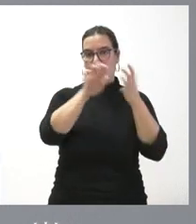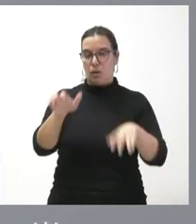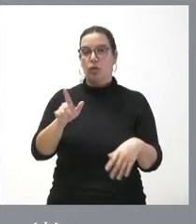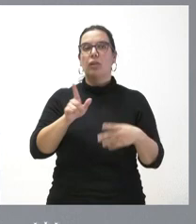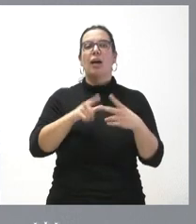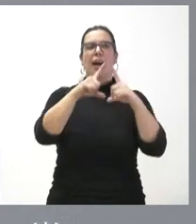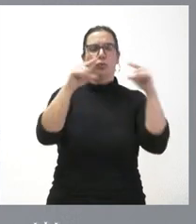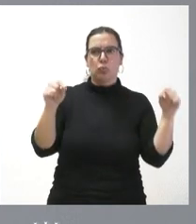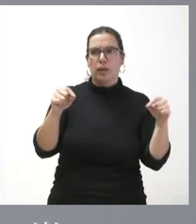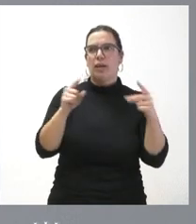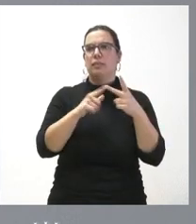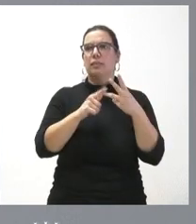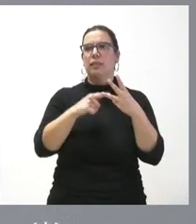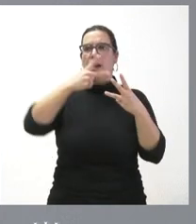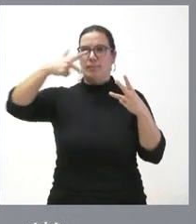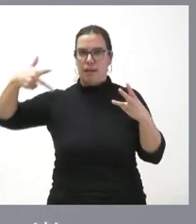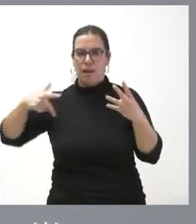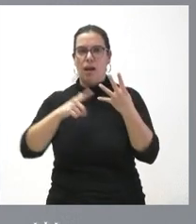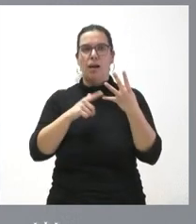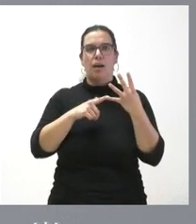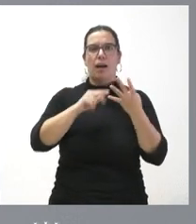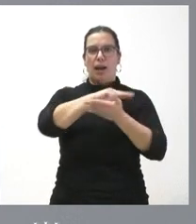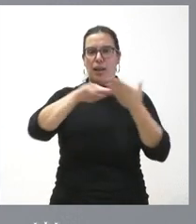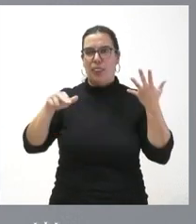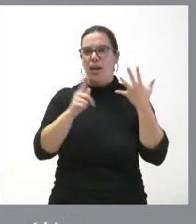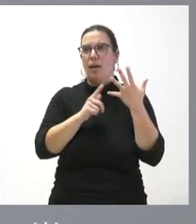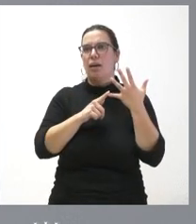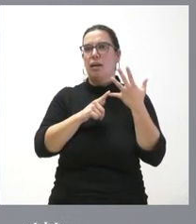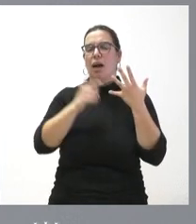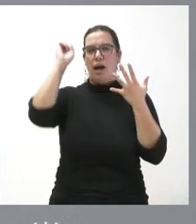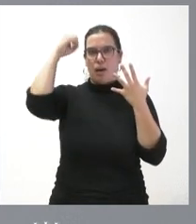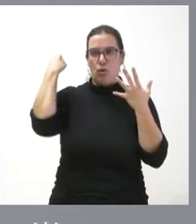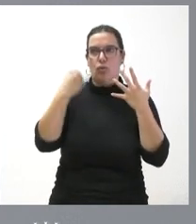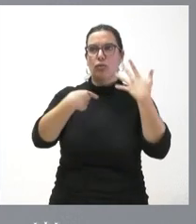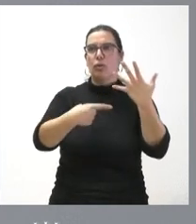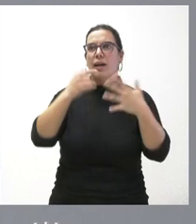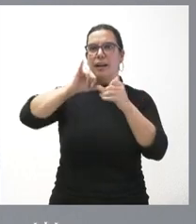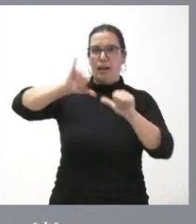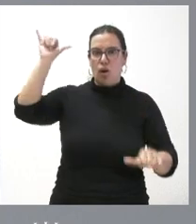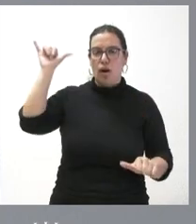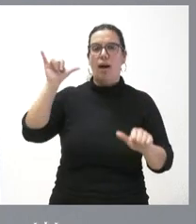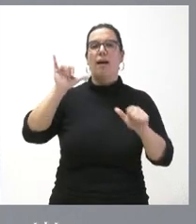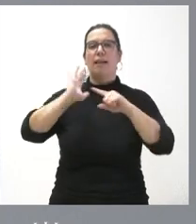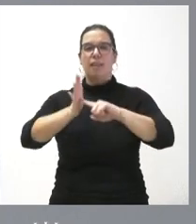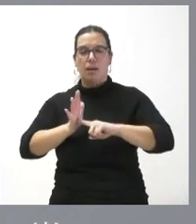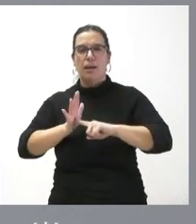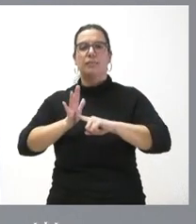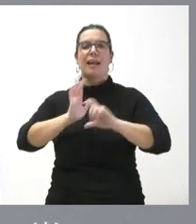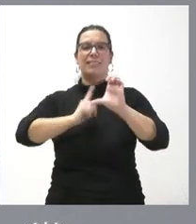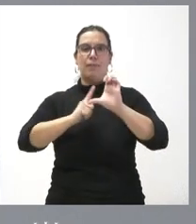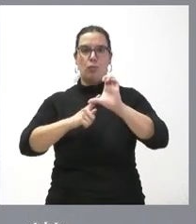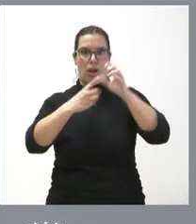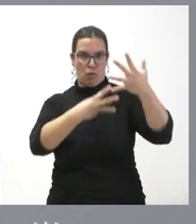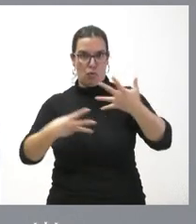presidente de Asturias de Cantabria de Galicia de Aragón de La Rioja de Castilla y de Extremadura